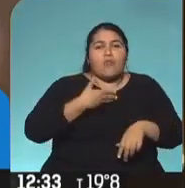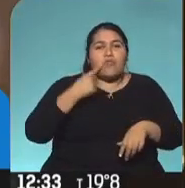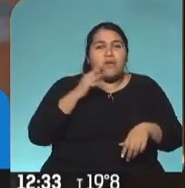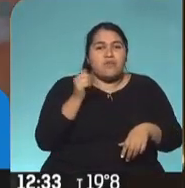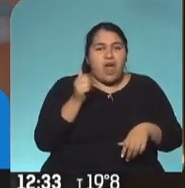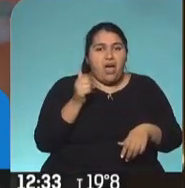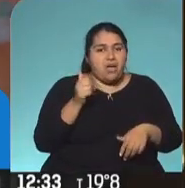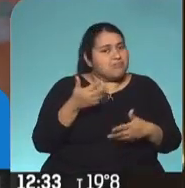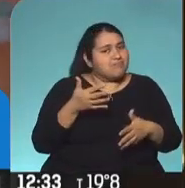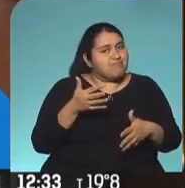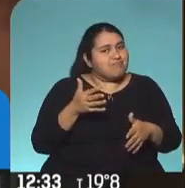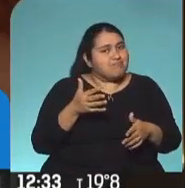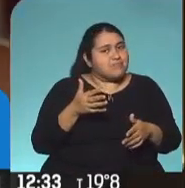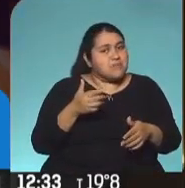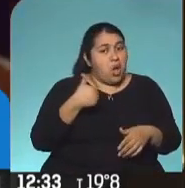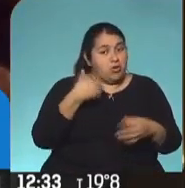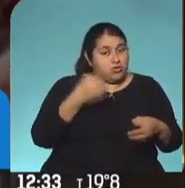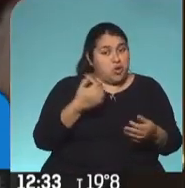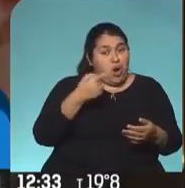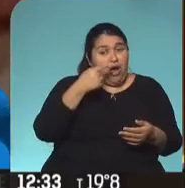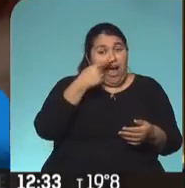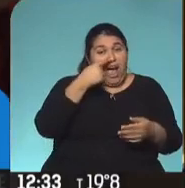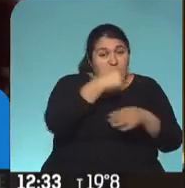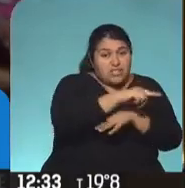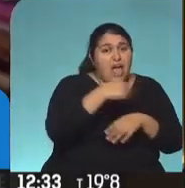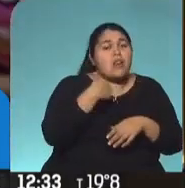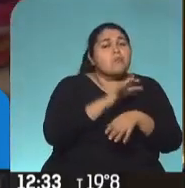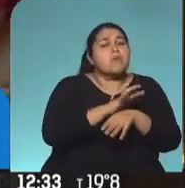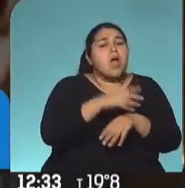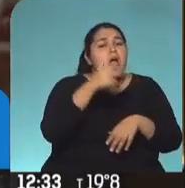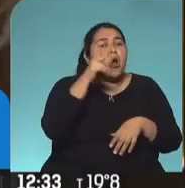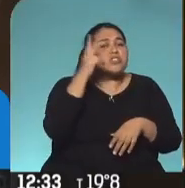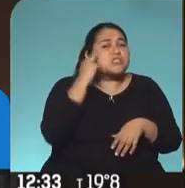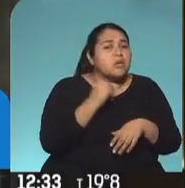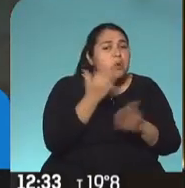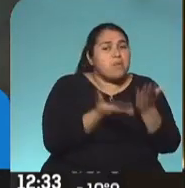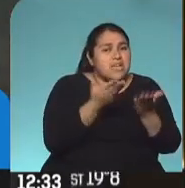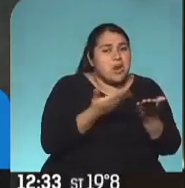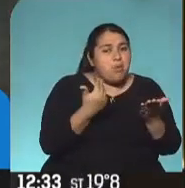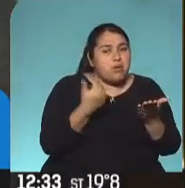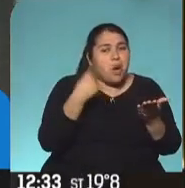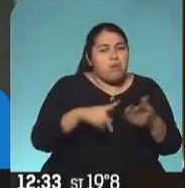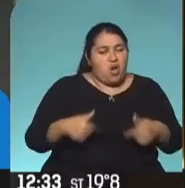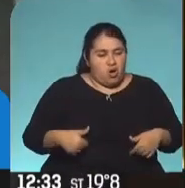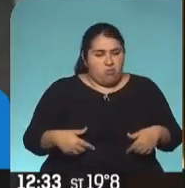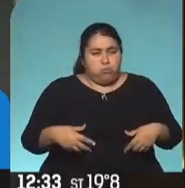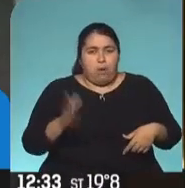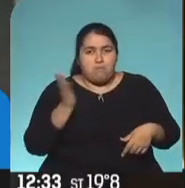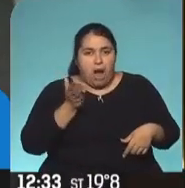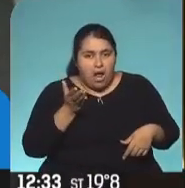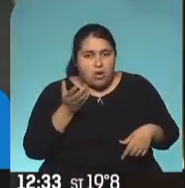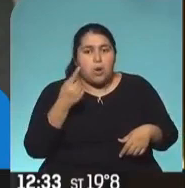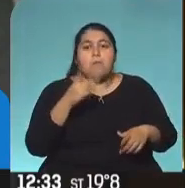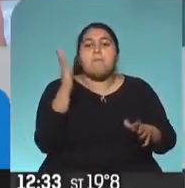al comienzo del experimento yo pesé 89 kilos. Es probable que al final pese lo mismo, pero con más grasa de las malas y con